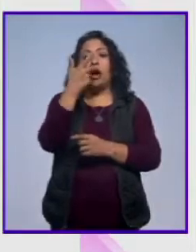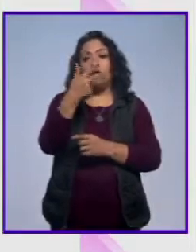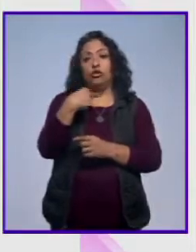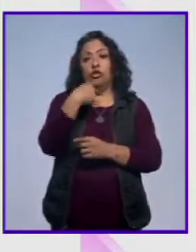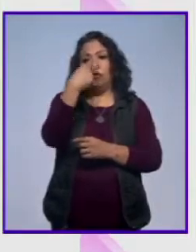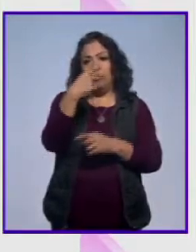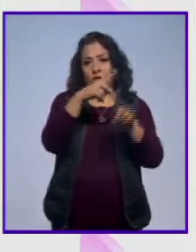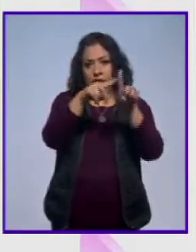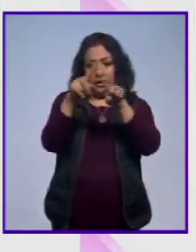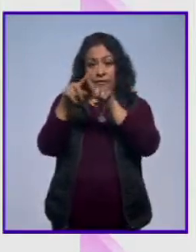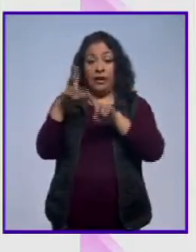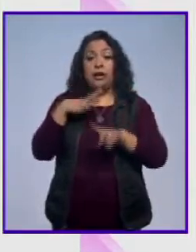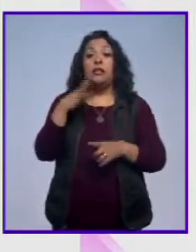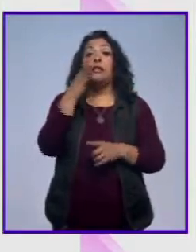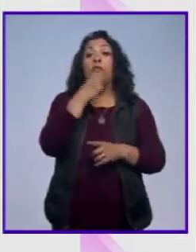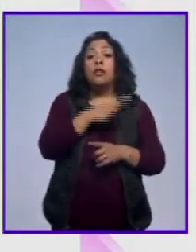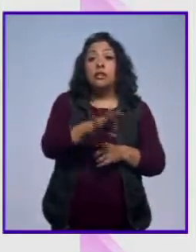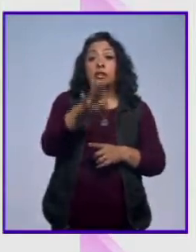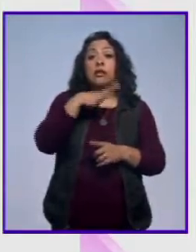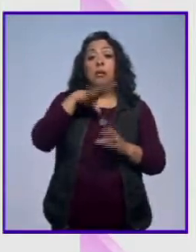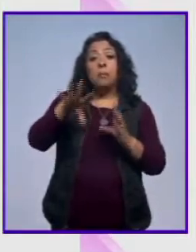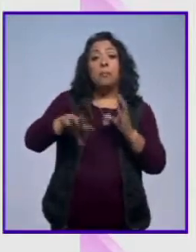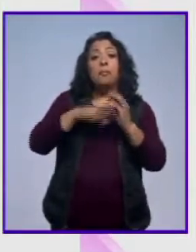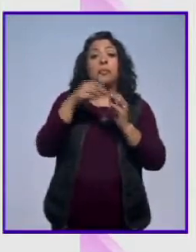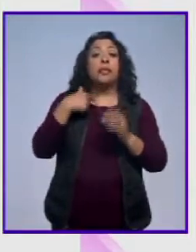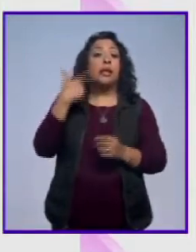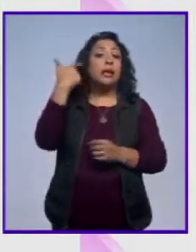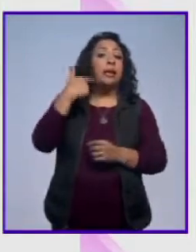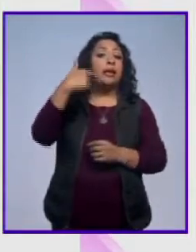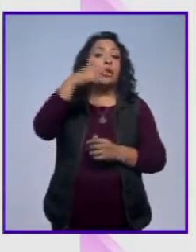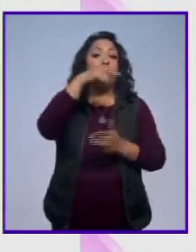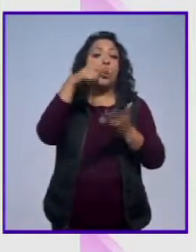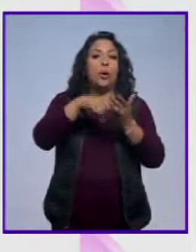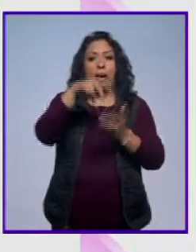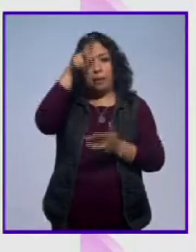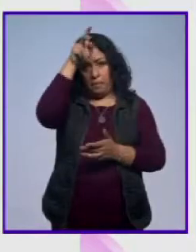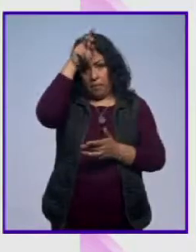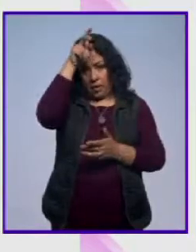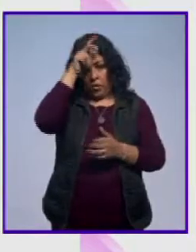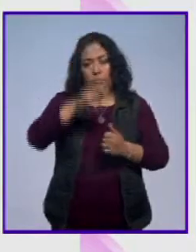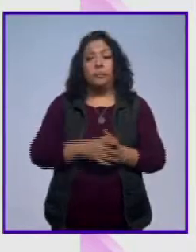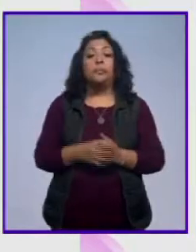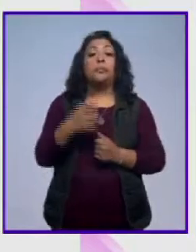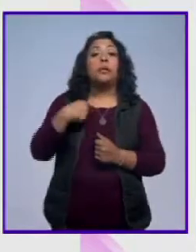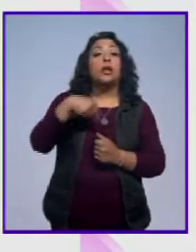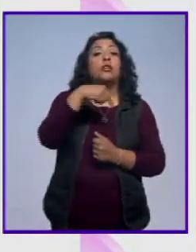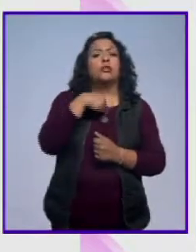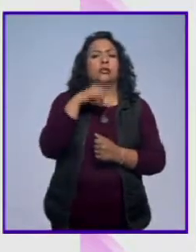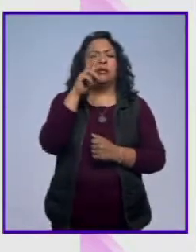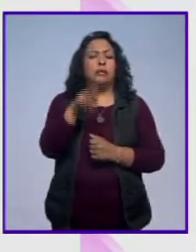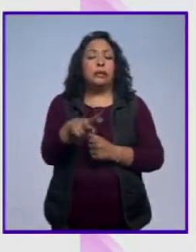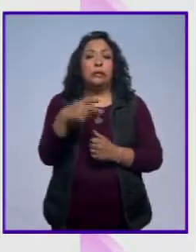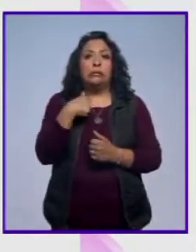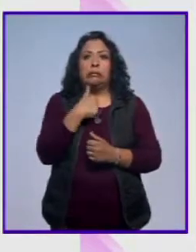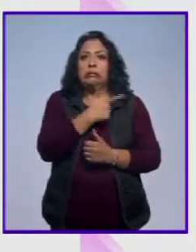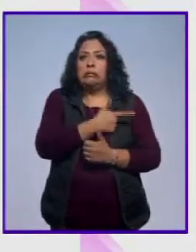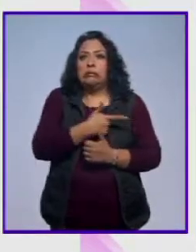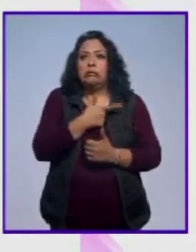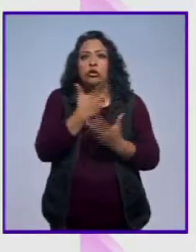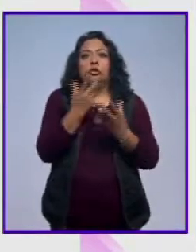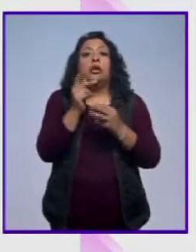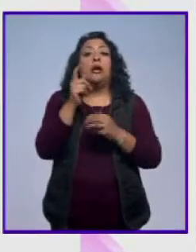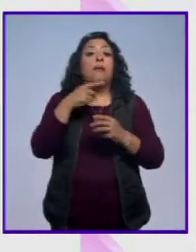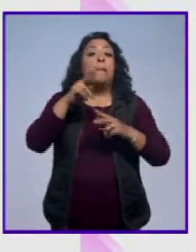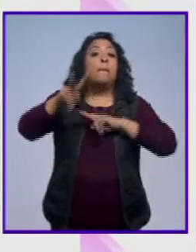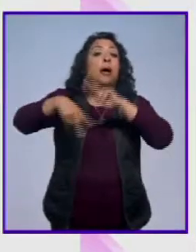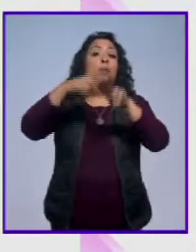diferentes. El festejo también incluye una gira por Perú. Para nosotros, algo que nos hace muchísima ilusión es que vamos a ir de